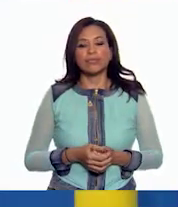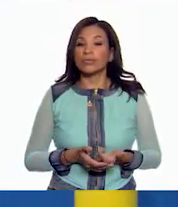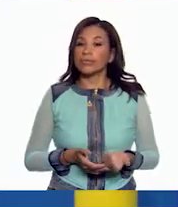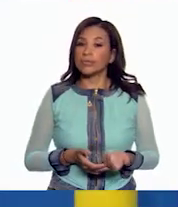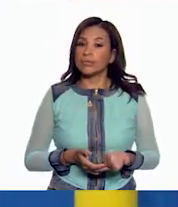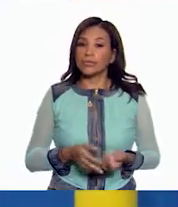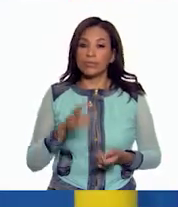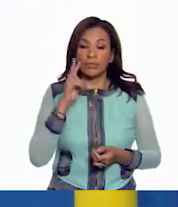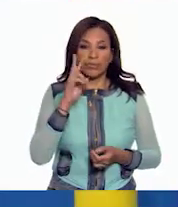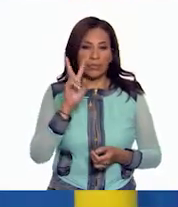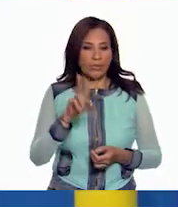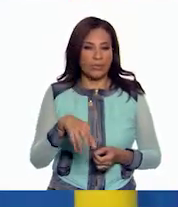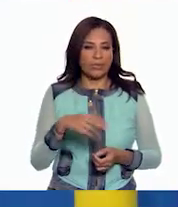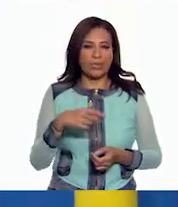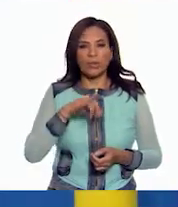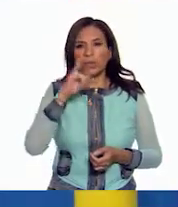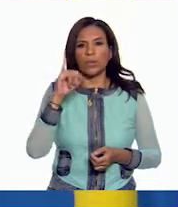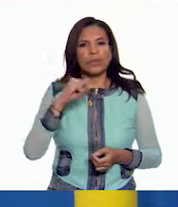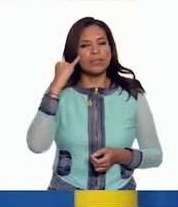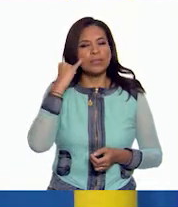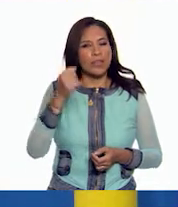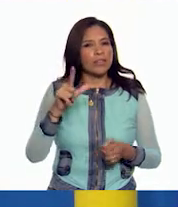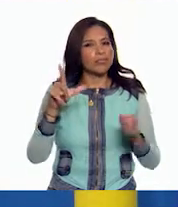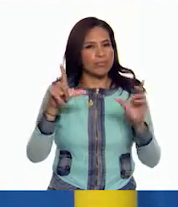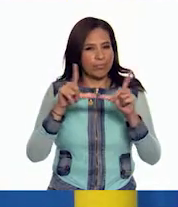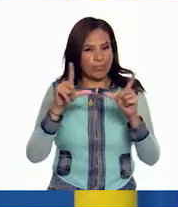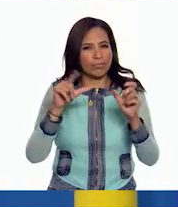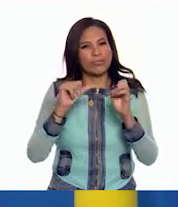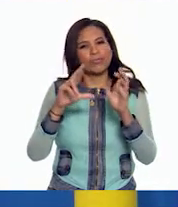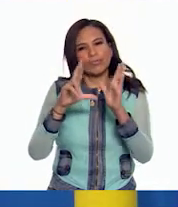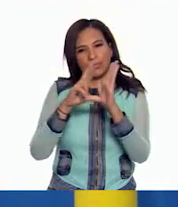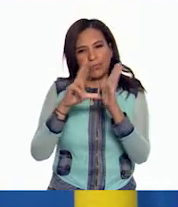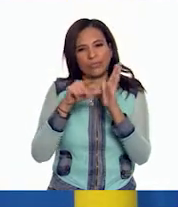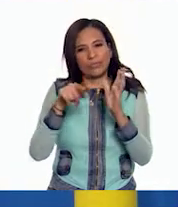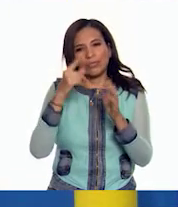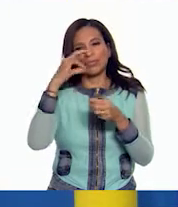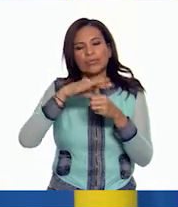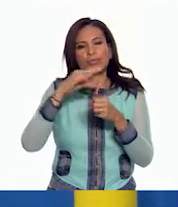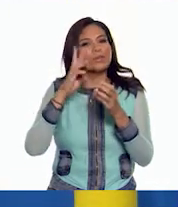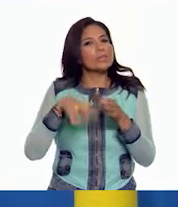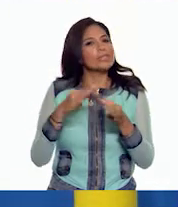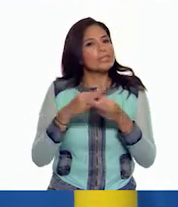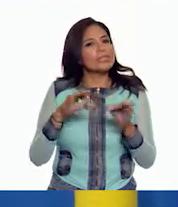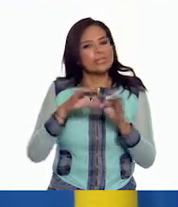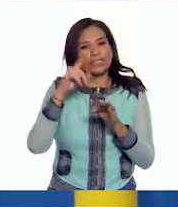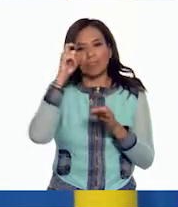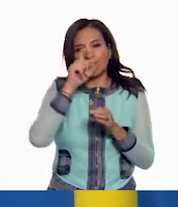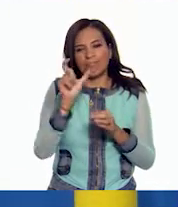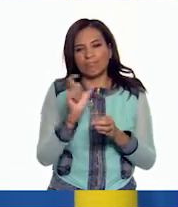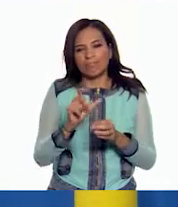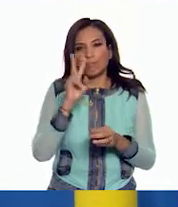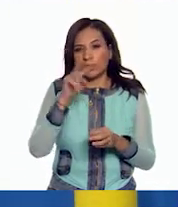¡Vaya! La verdad es que nunca imaginé que las credenciales para votar fueran un documento tan complejo y tan importante,